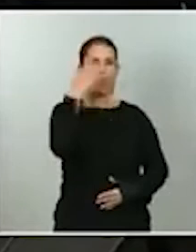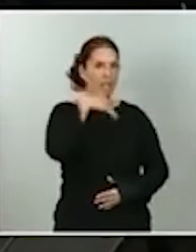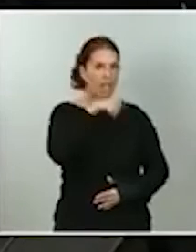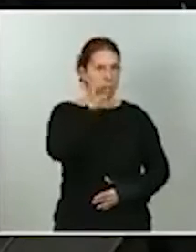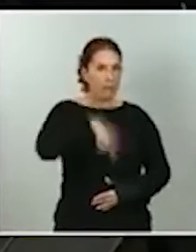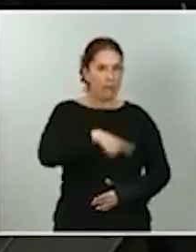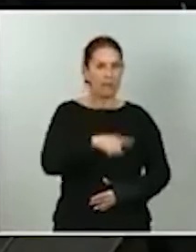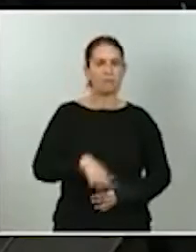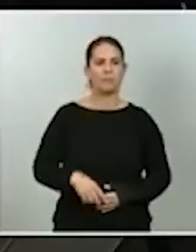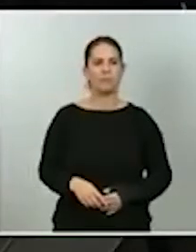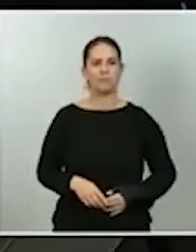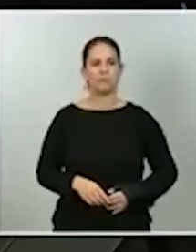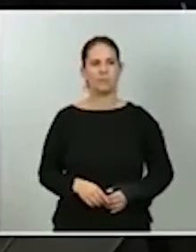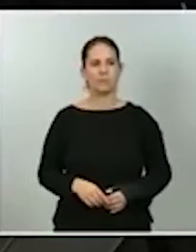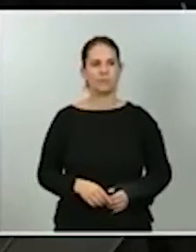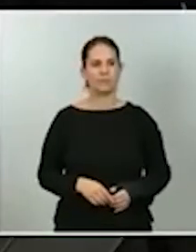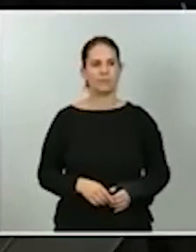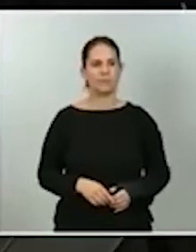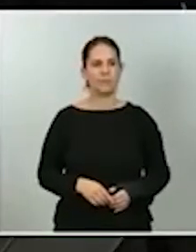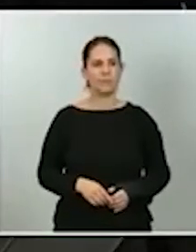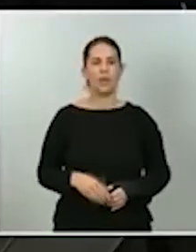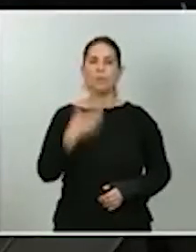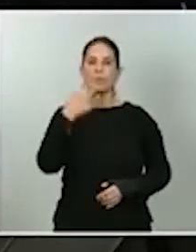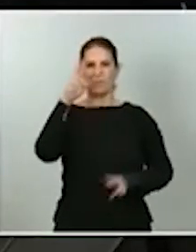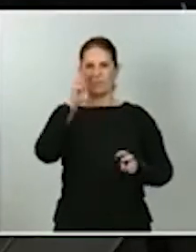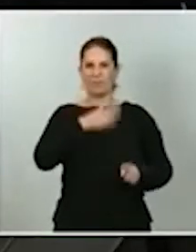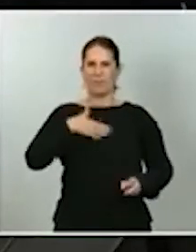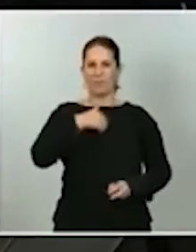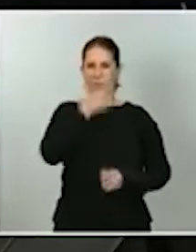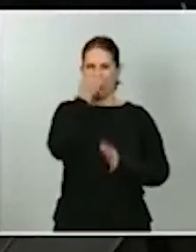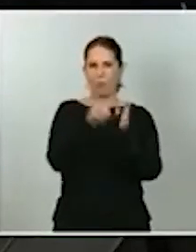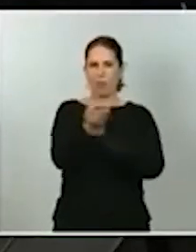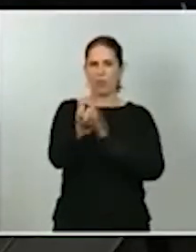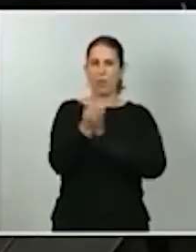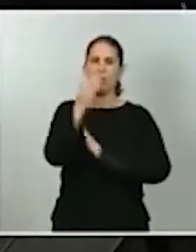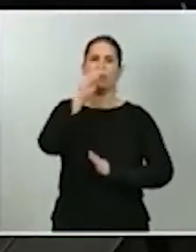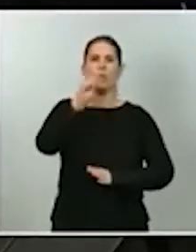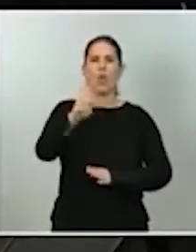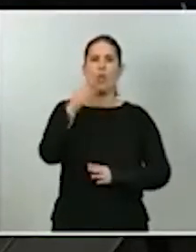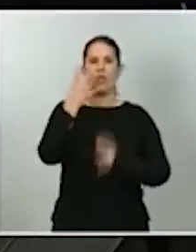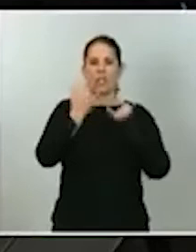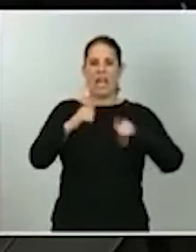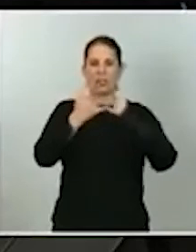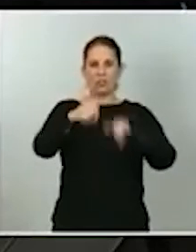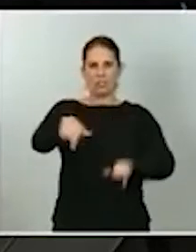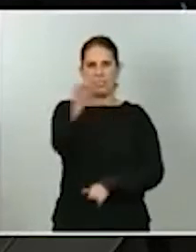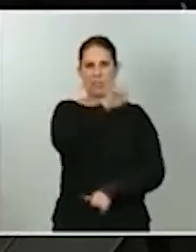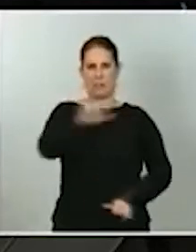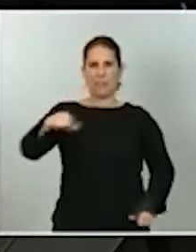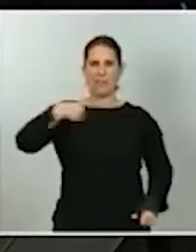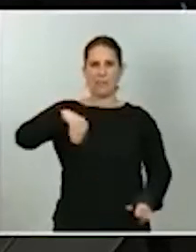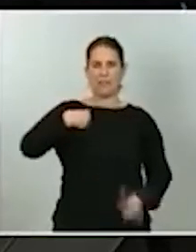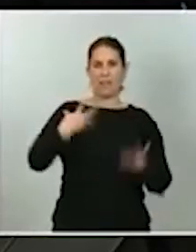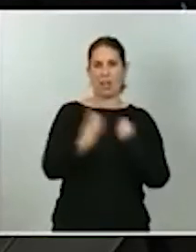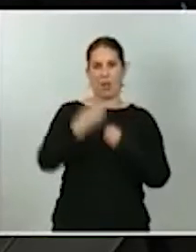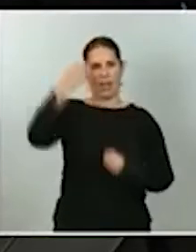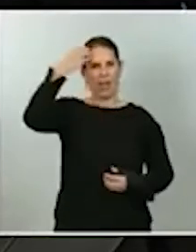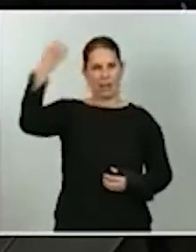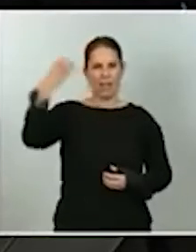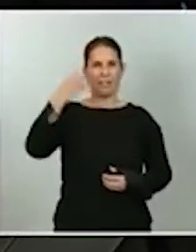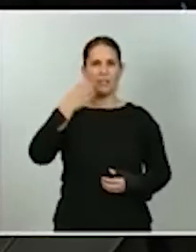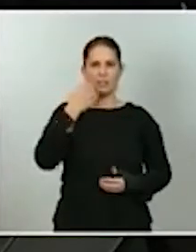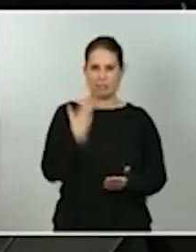portavoz, quería preguntarle por los dos actos que tiene esta semana el presidente con el rey, si se trata de mostrar un respaldo